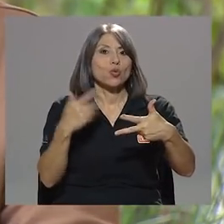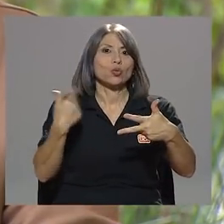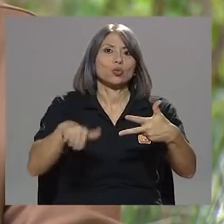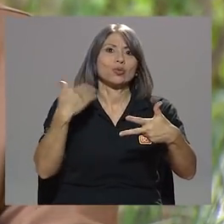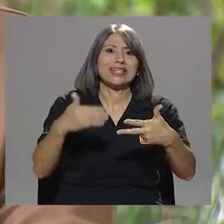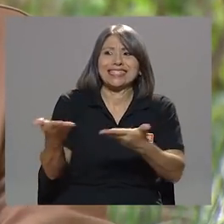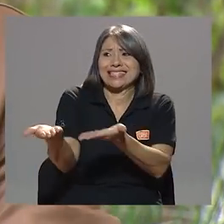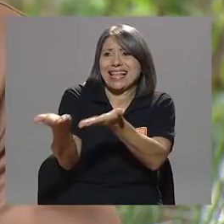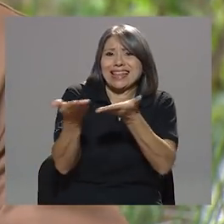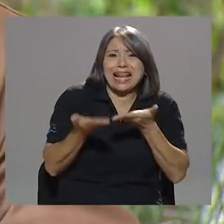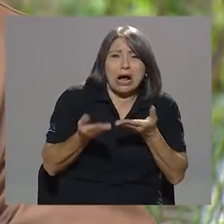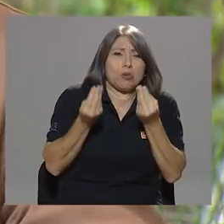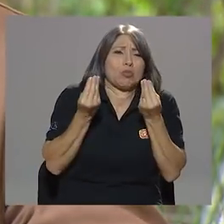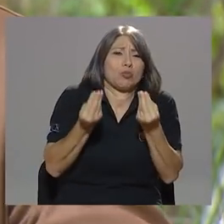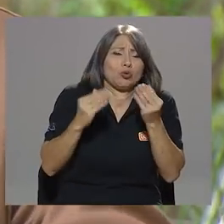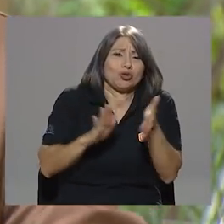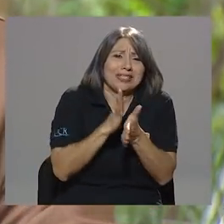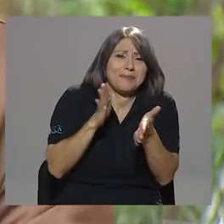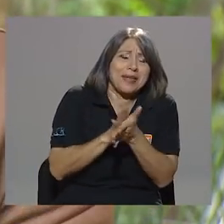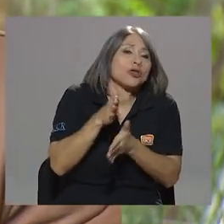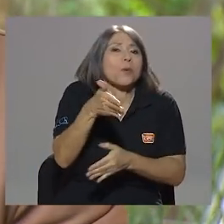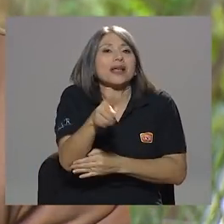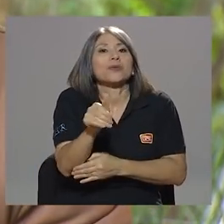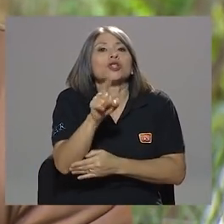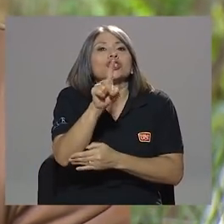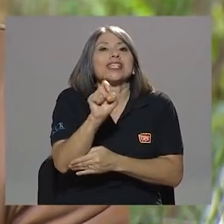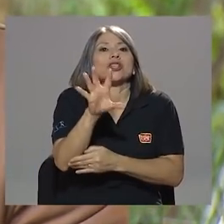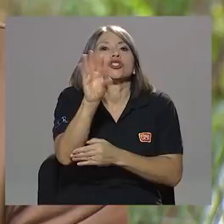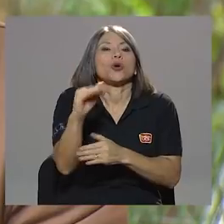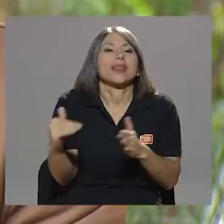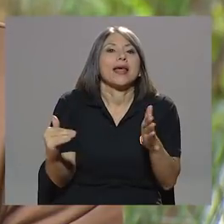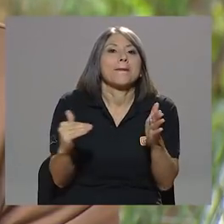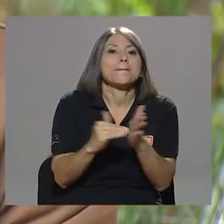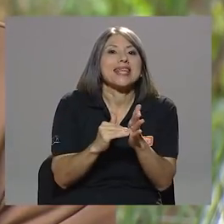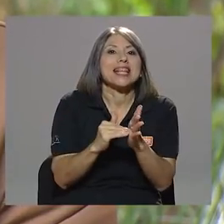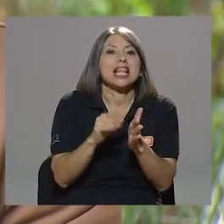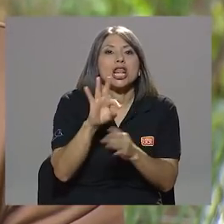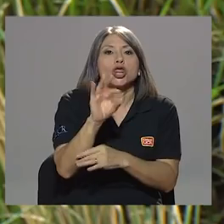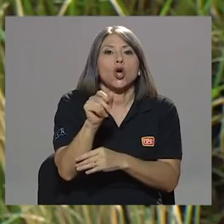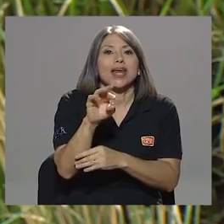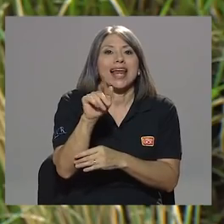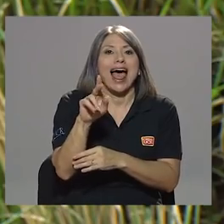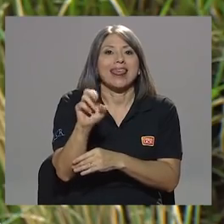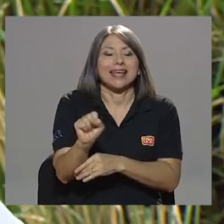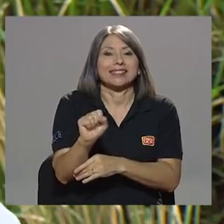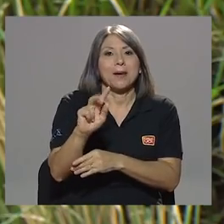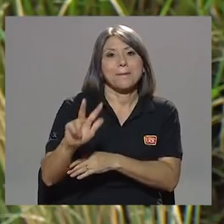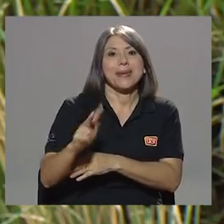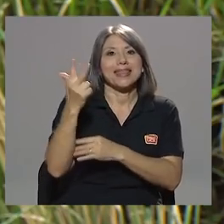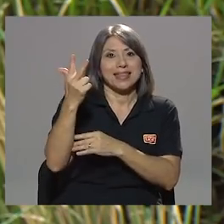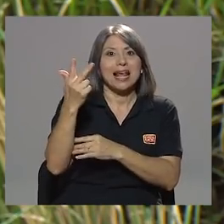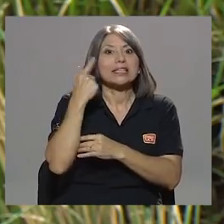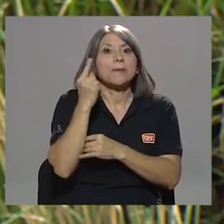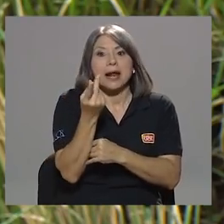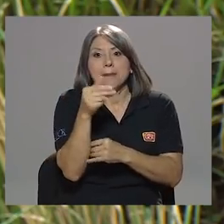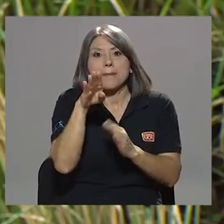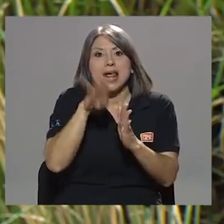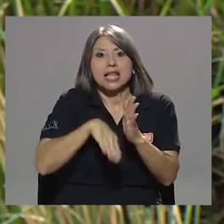importantísima de cemento, cerca de 150 mil toneladas métricas del mejor cemento al precio. Lo que tengo